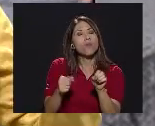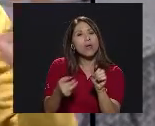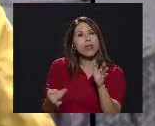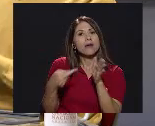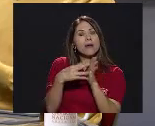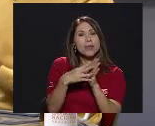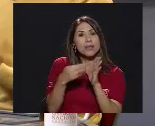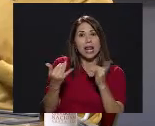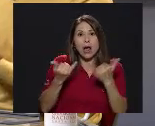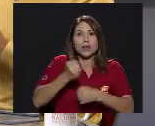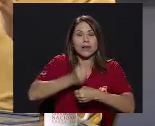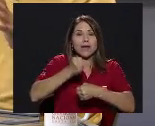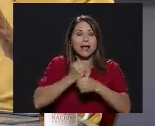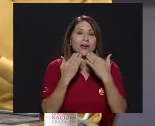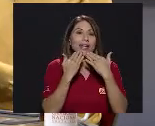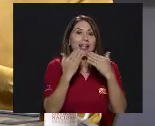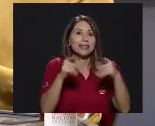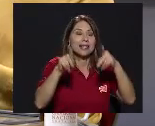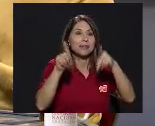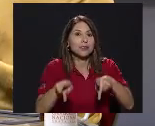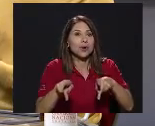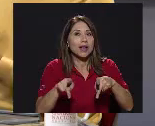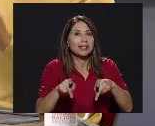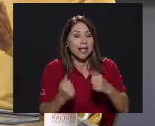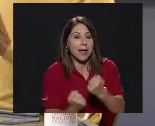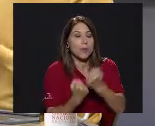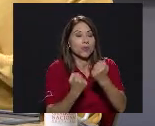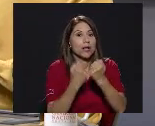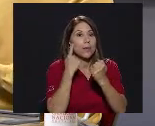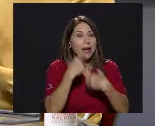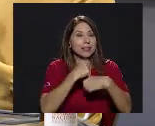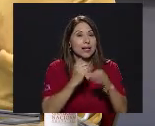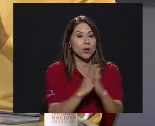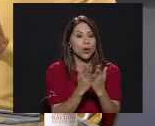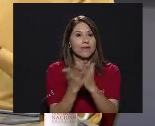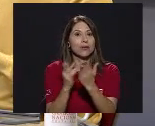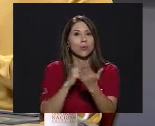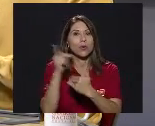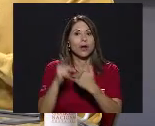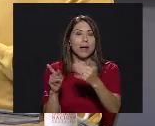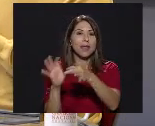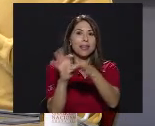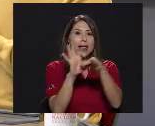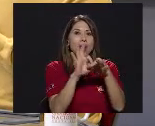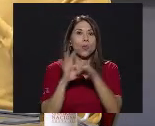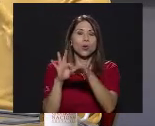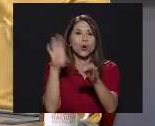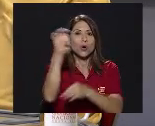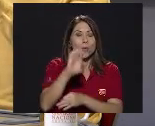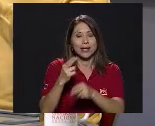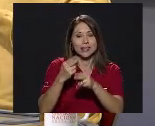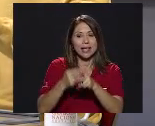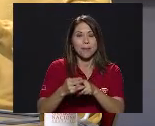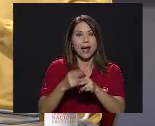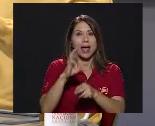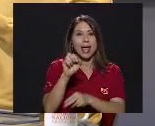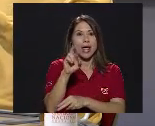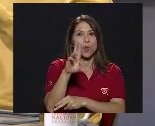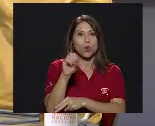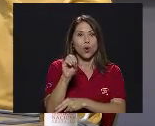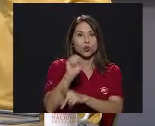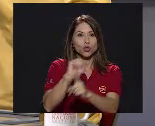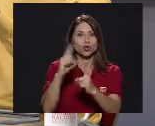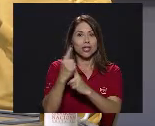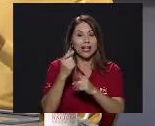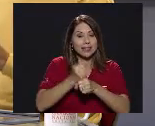personas Que nos patrocinaron El Libros Que es un programa De la Unión Europea Que se llama Eurosocial Estamos trabajando En Jesús Jiménez